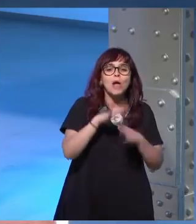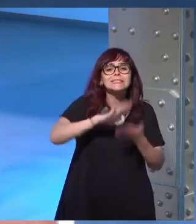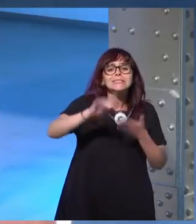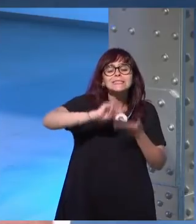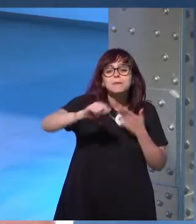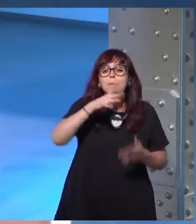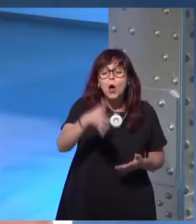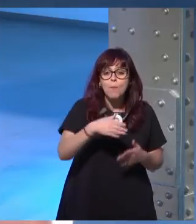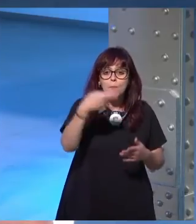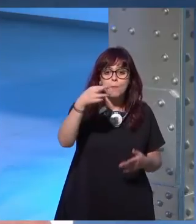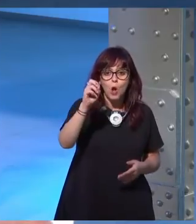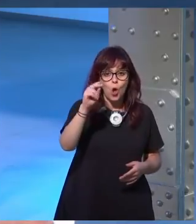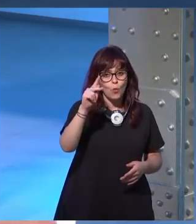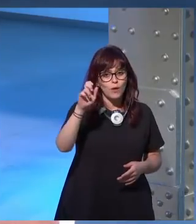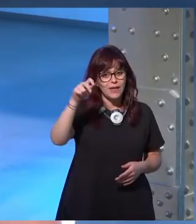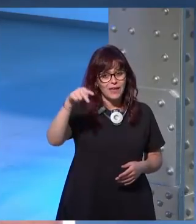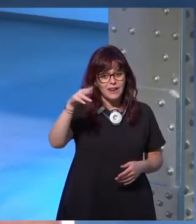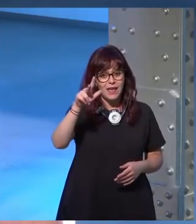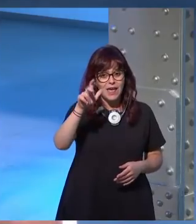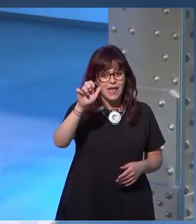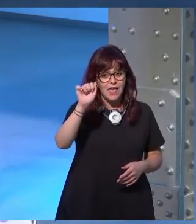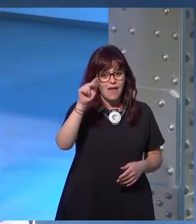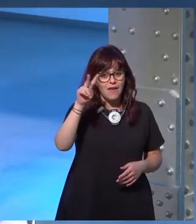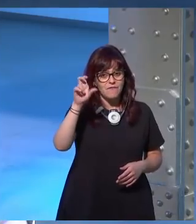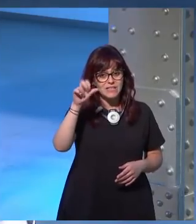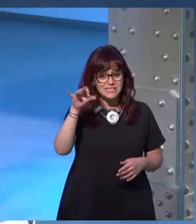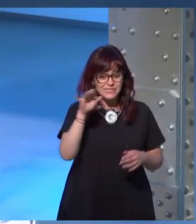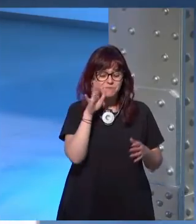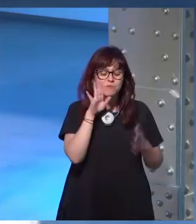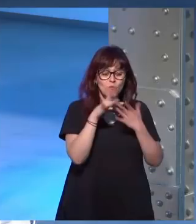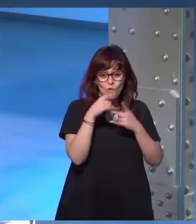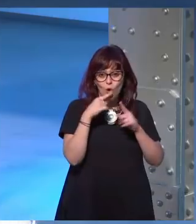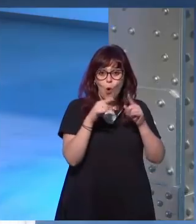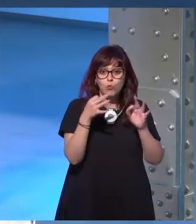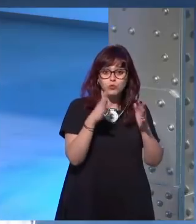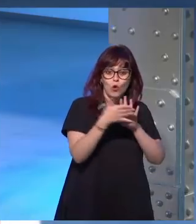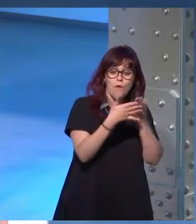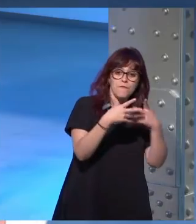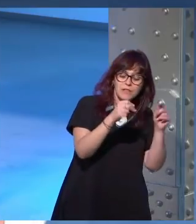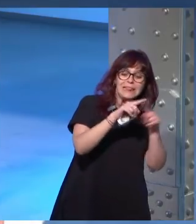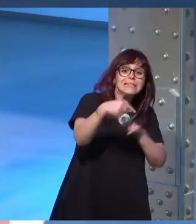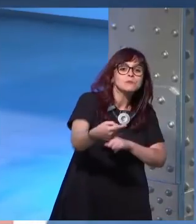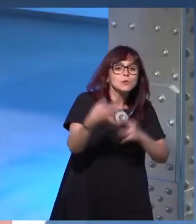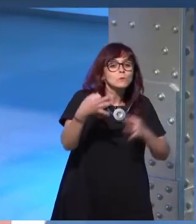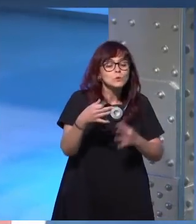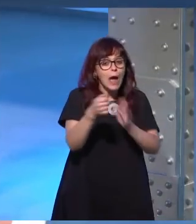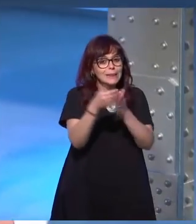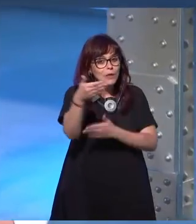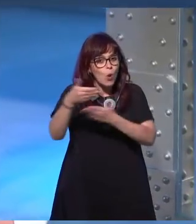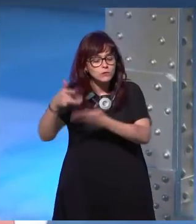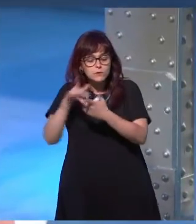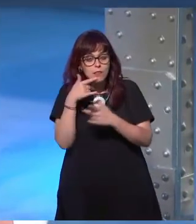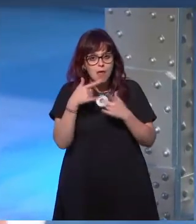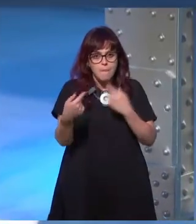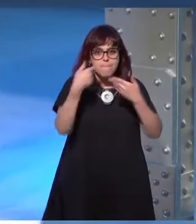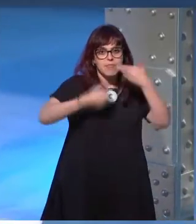después de Broken Heavens cuando tuve todo ese problema que os comentaba antes de los artículos cuando pensé que iba a ser incapaz de escribir y demás